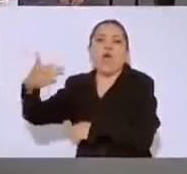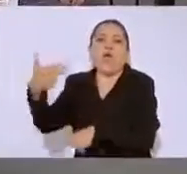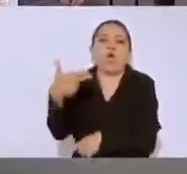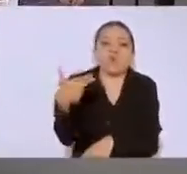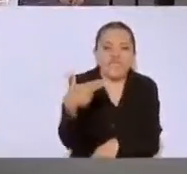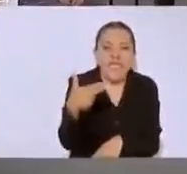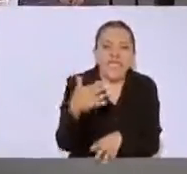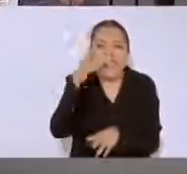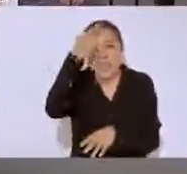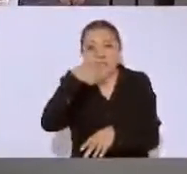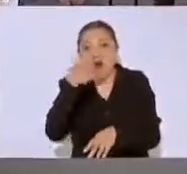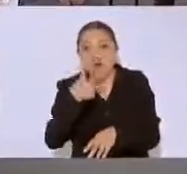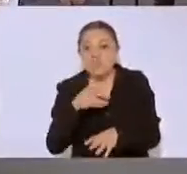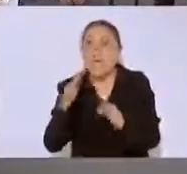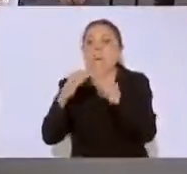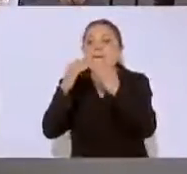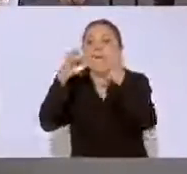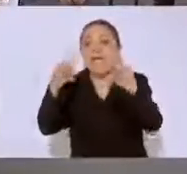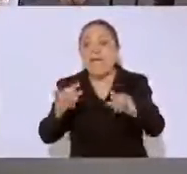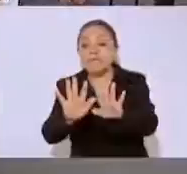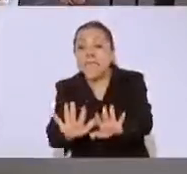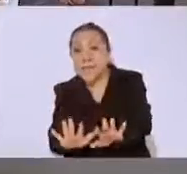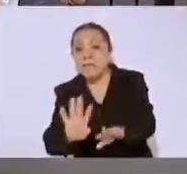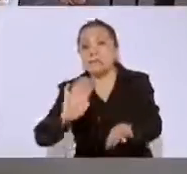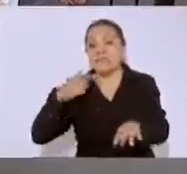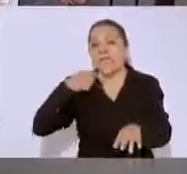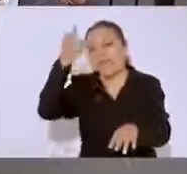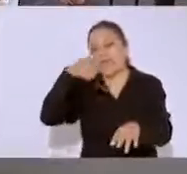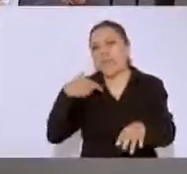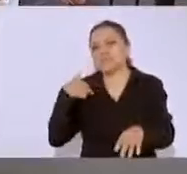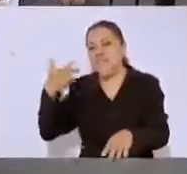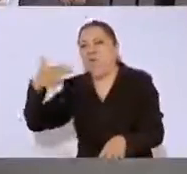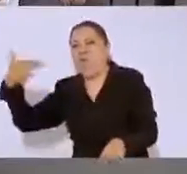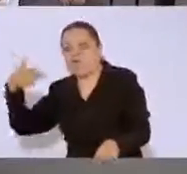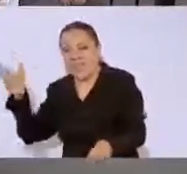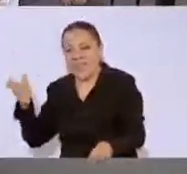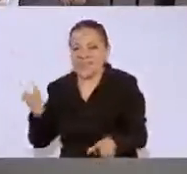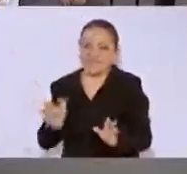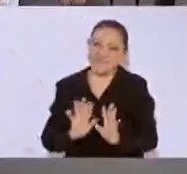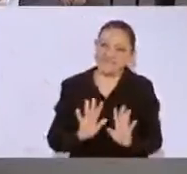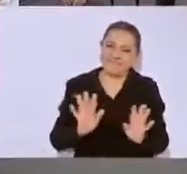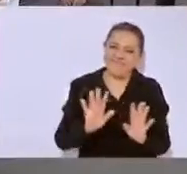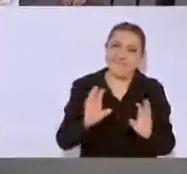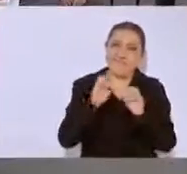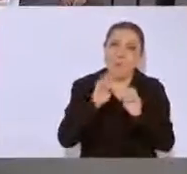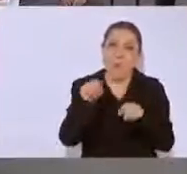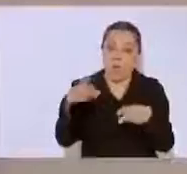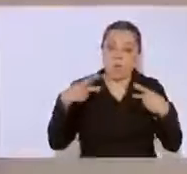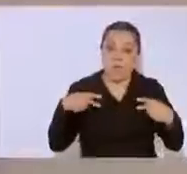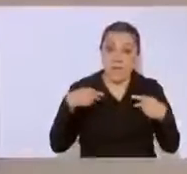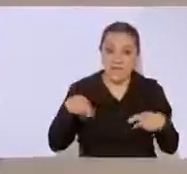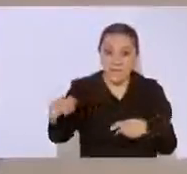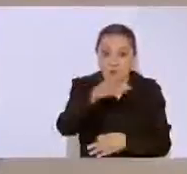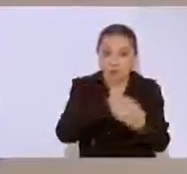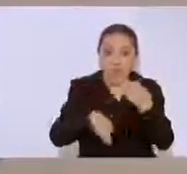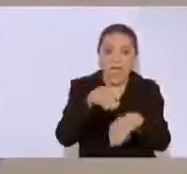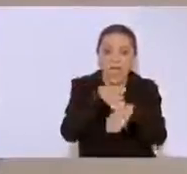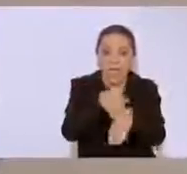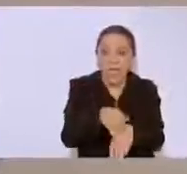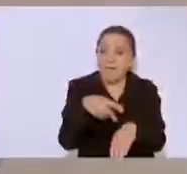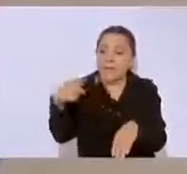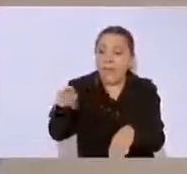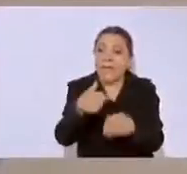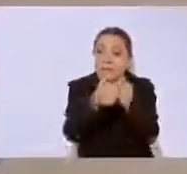en la noche y que dejen nada más a la gente ahí durmiendo.